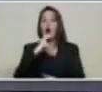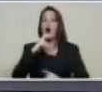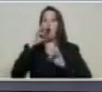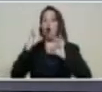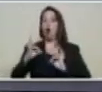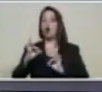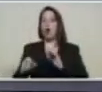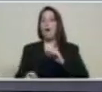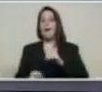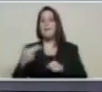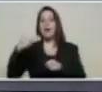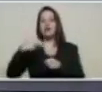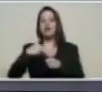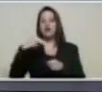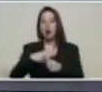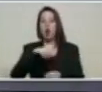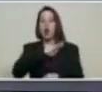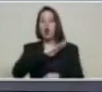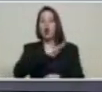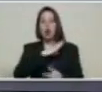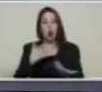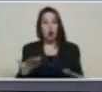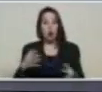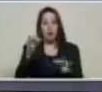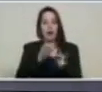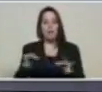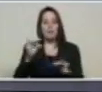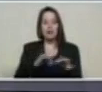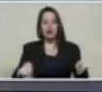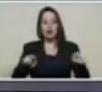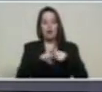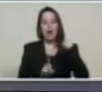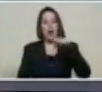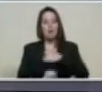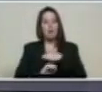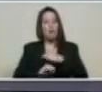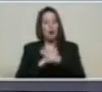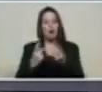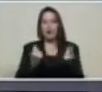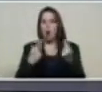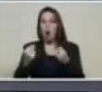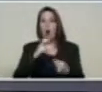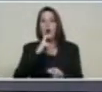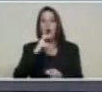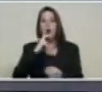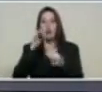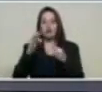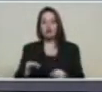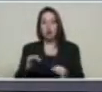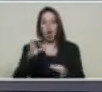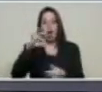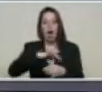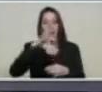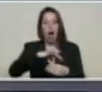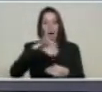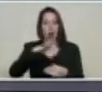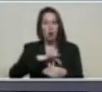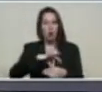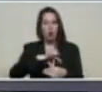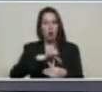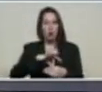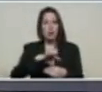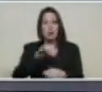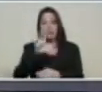petróleo. Petróleo a través del petro, certificado de ahorro. partir del 5 de noviembre,